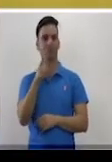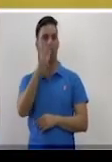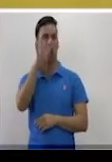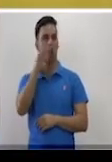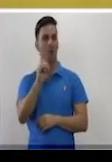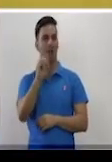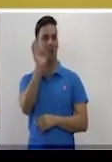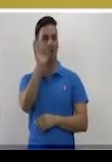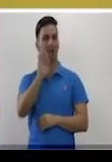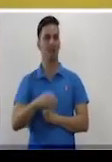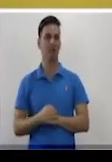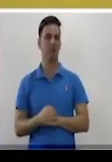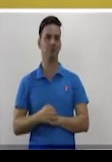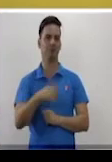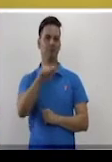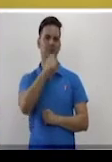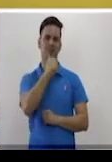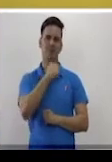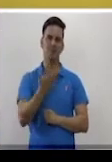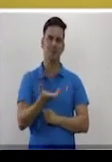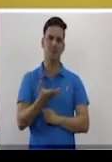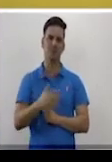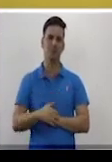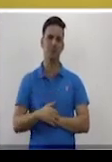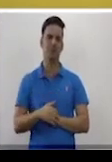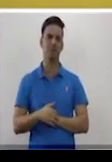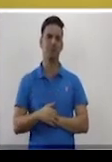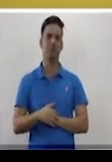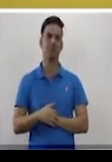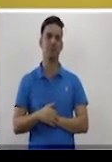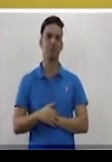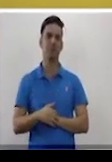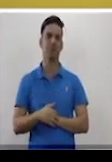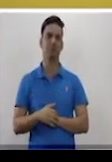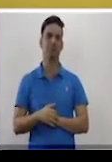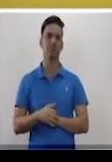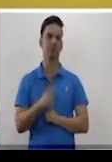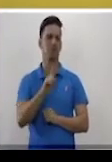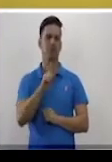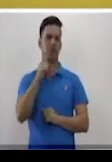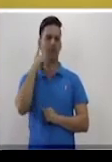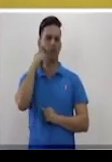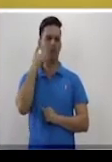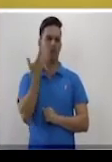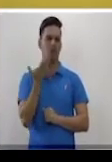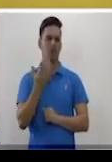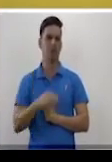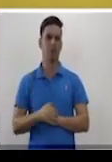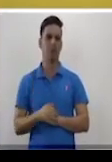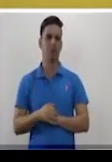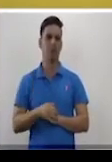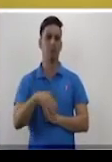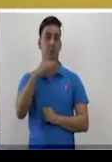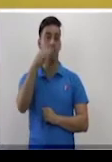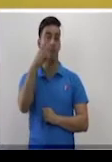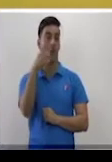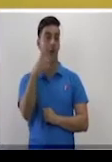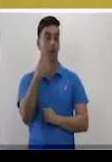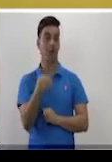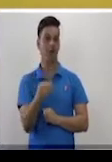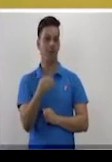ejercicio parece sencillo. Sí, no es complicado. La matemática es